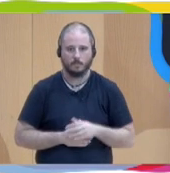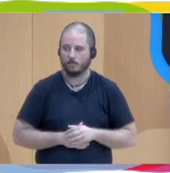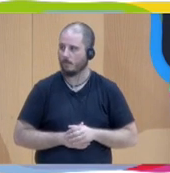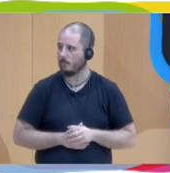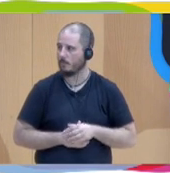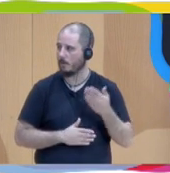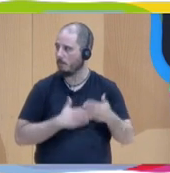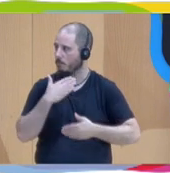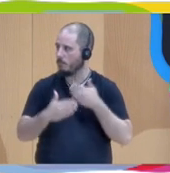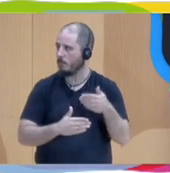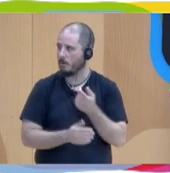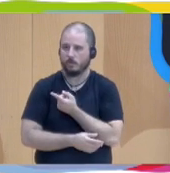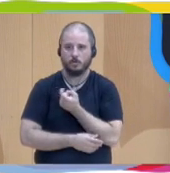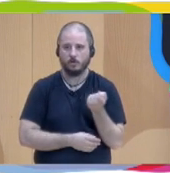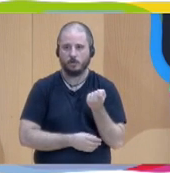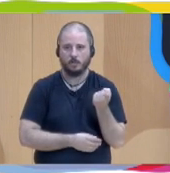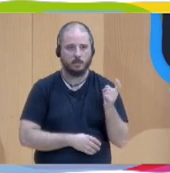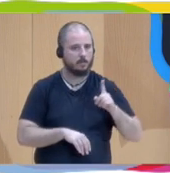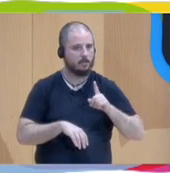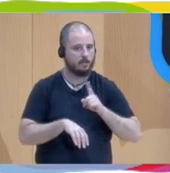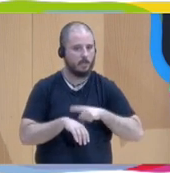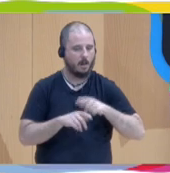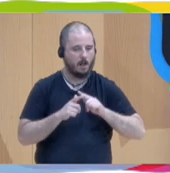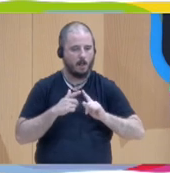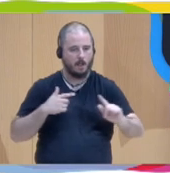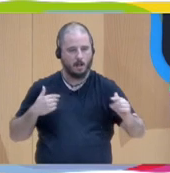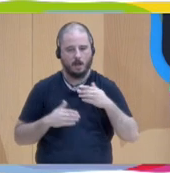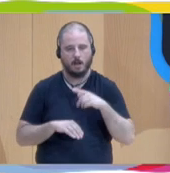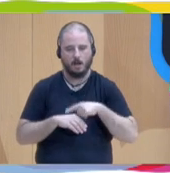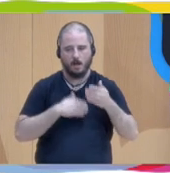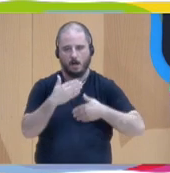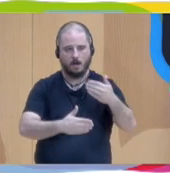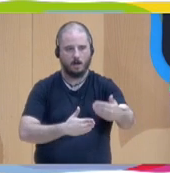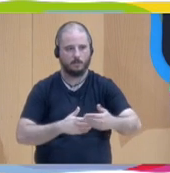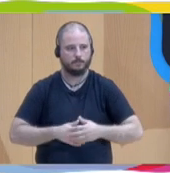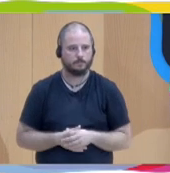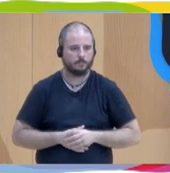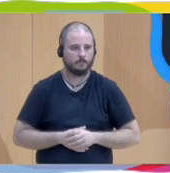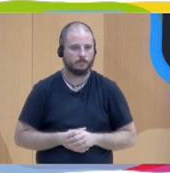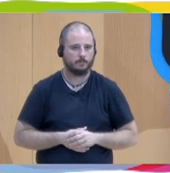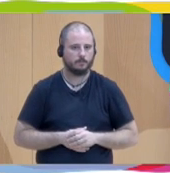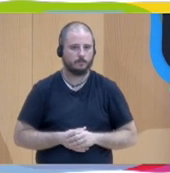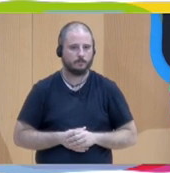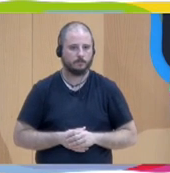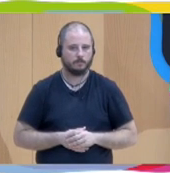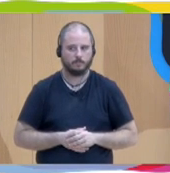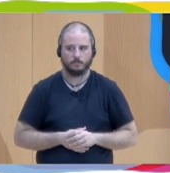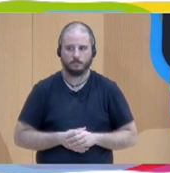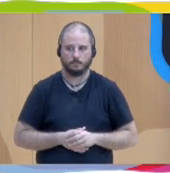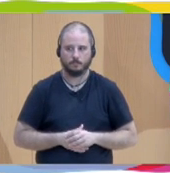proceso necesite de tiempos largos, largos, y nosotros estamos